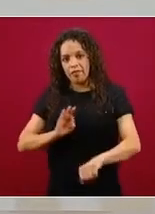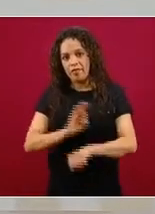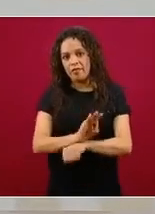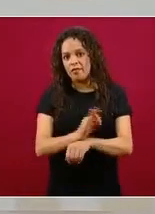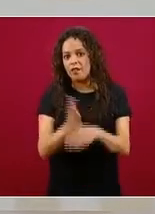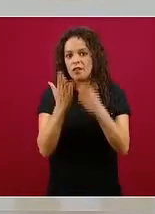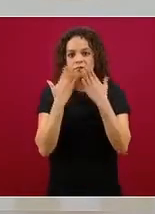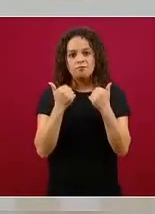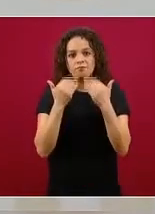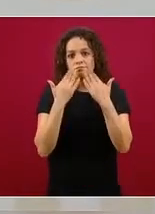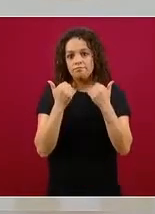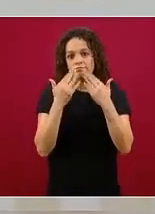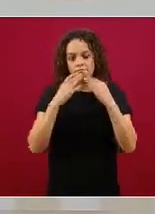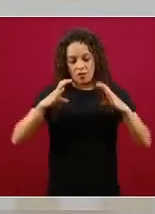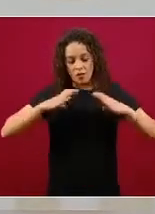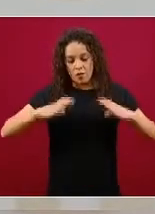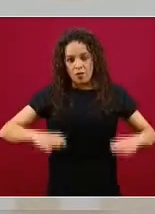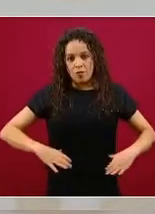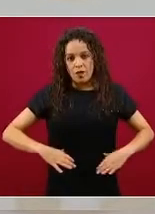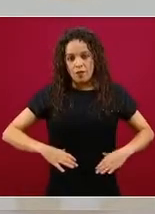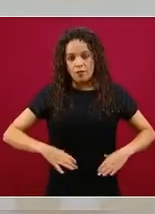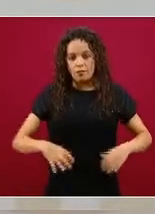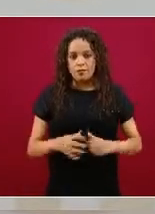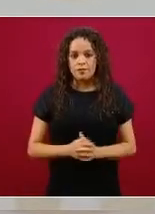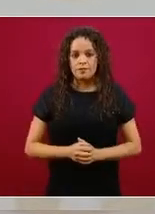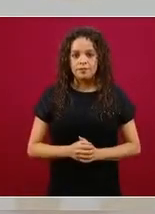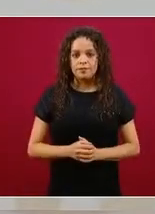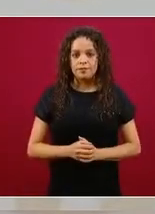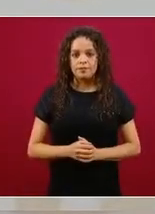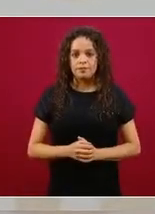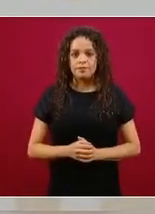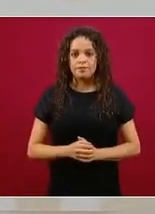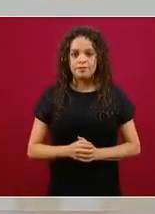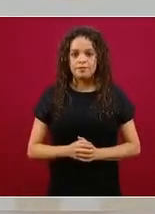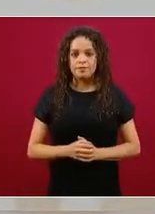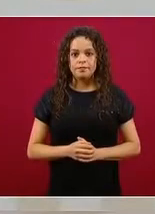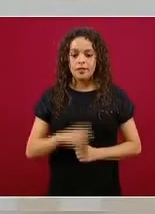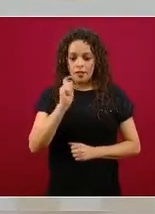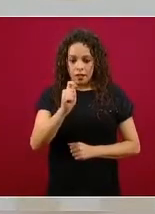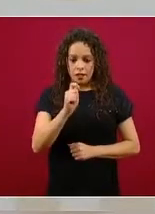del sistema de defensas del organismo contra las infecciones